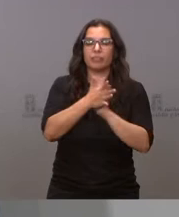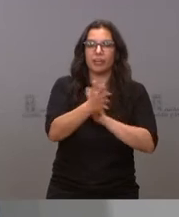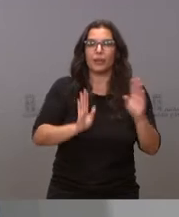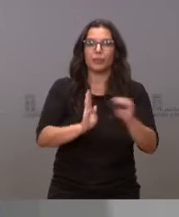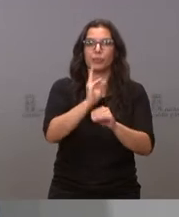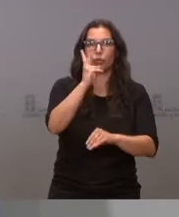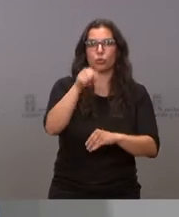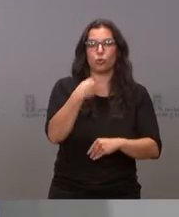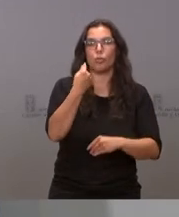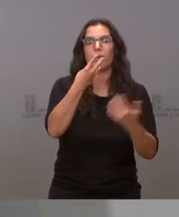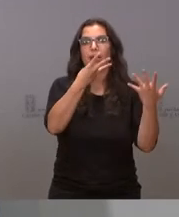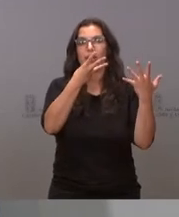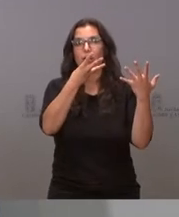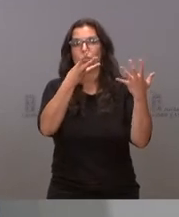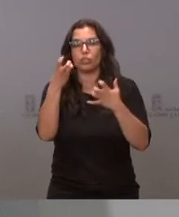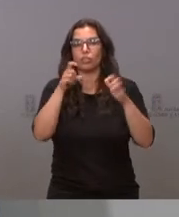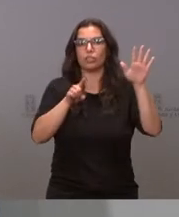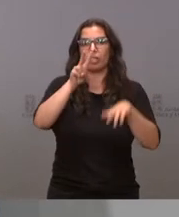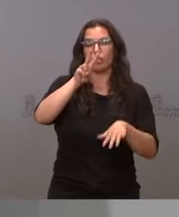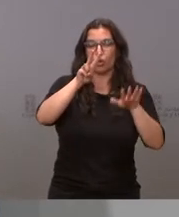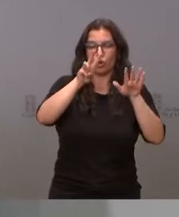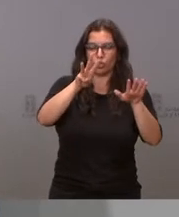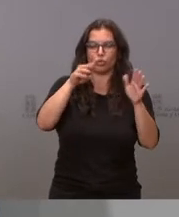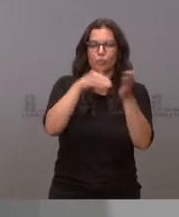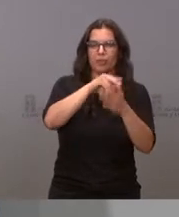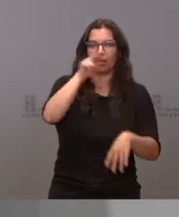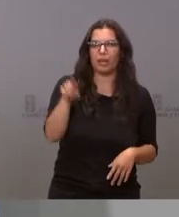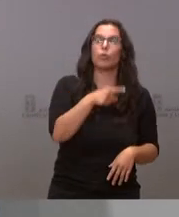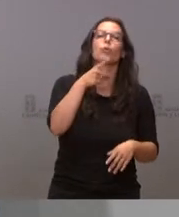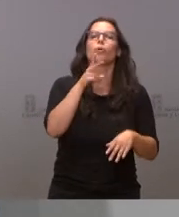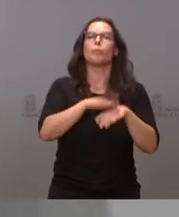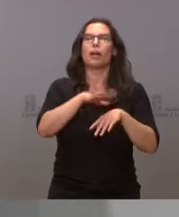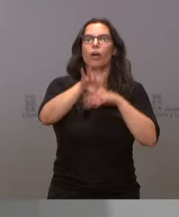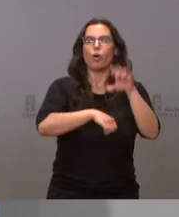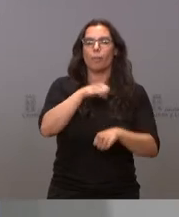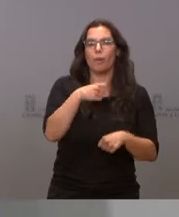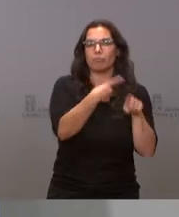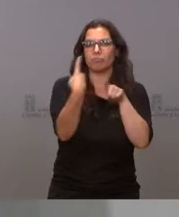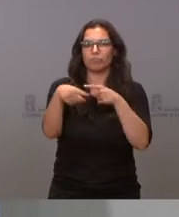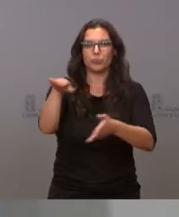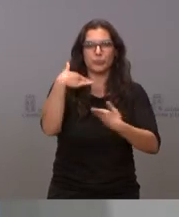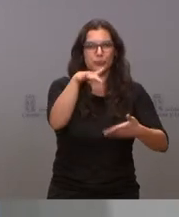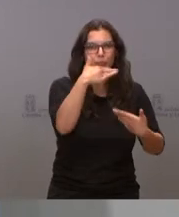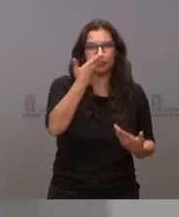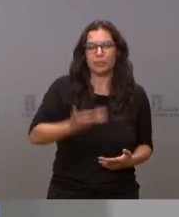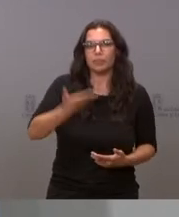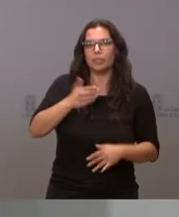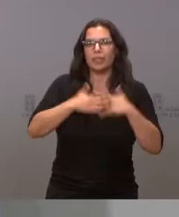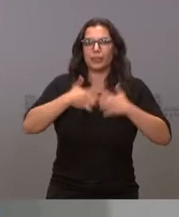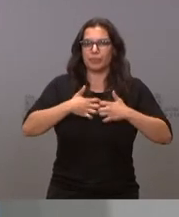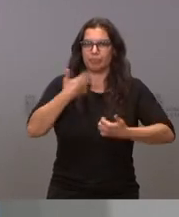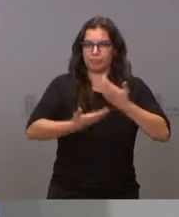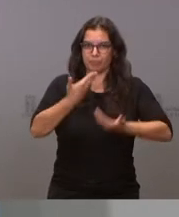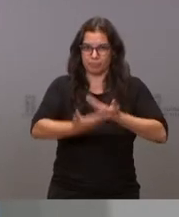inversión de 2.878.000 euros que se van a destinar a la compra de suministros fundamentales para nuestro funcionamiento